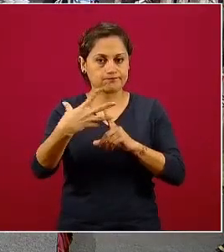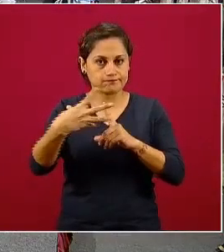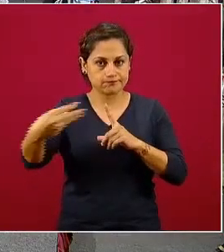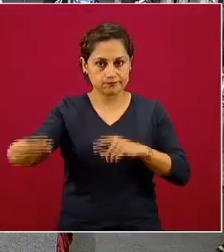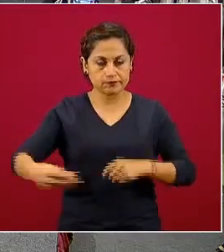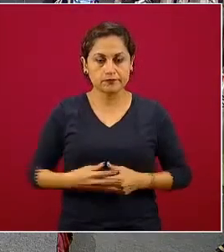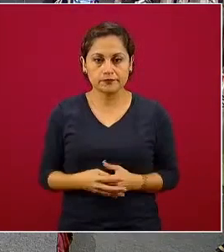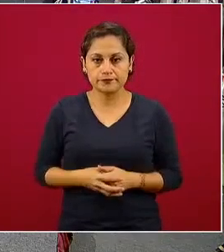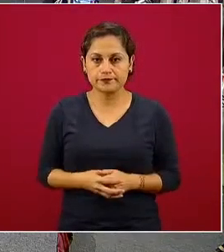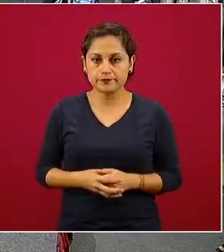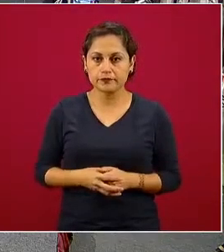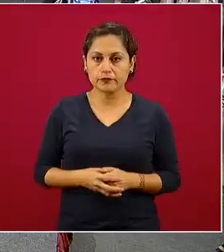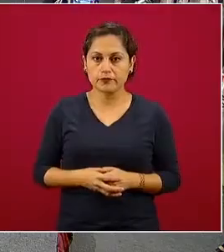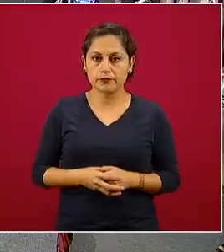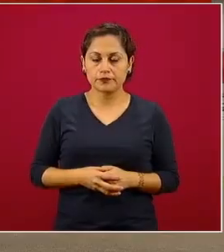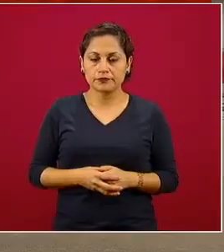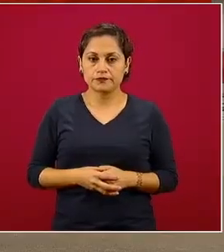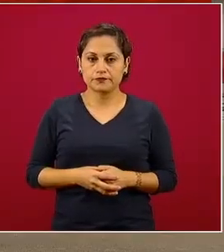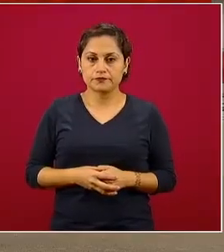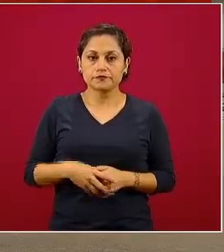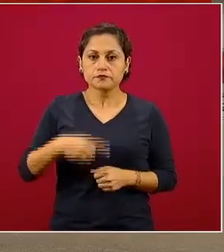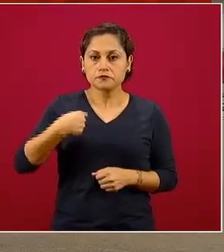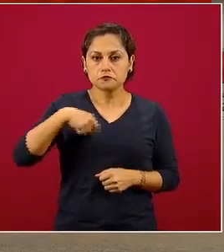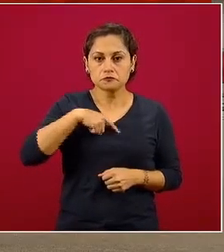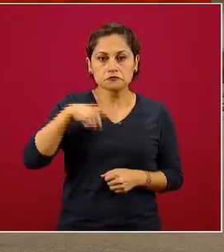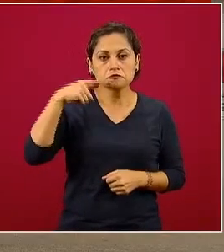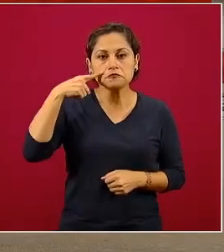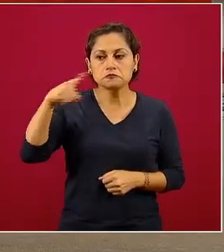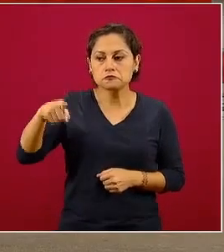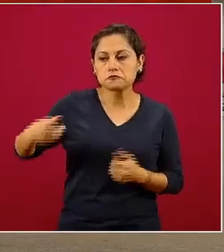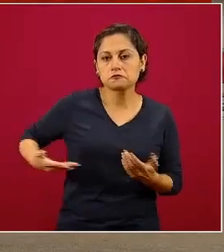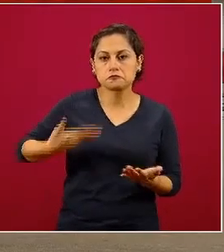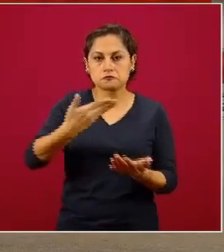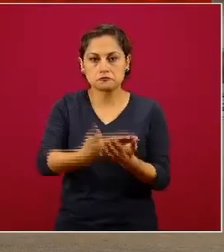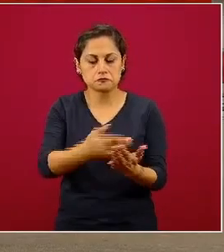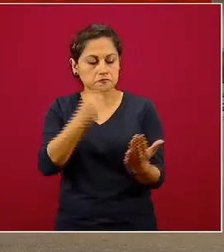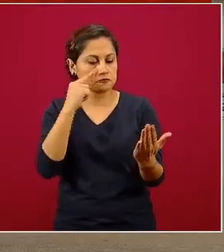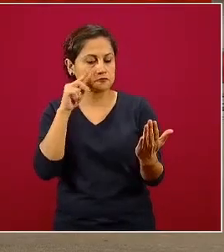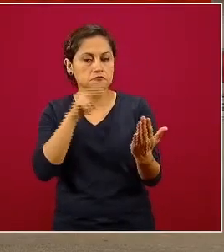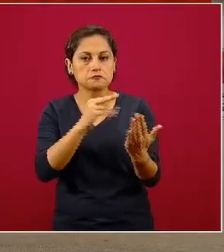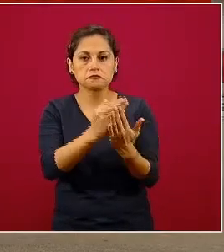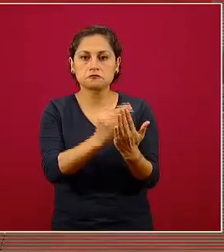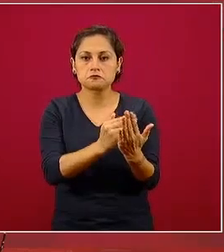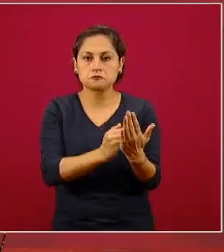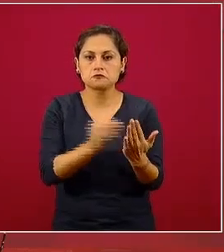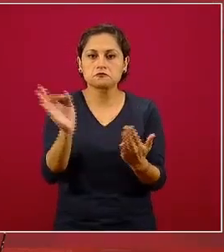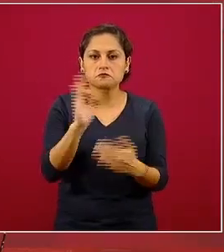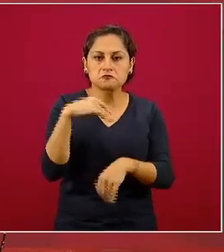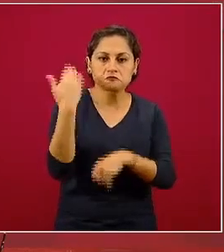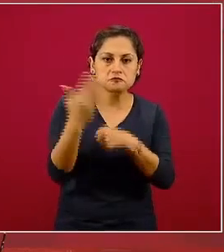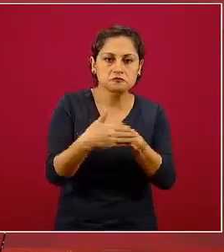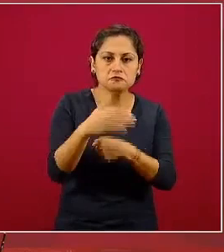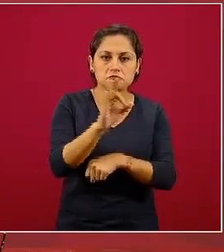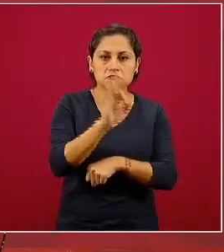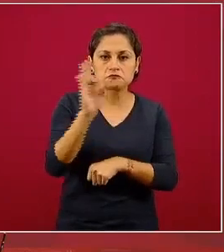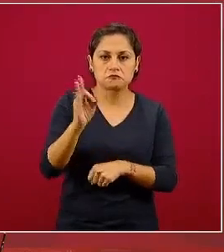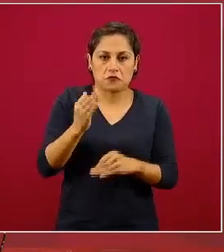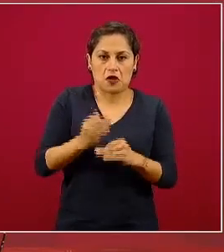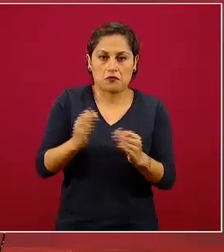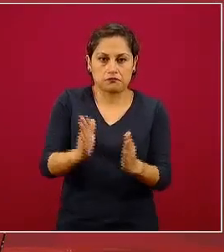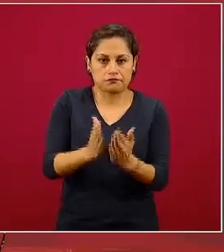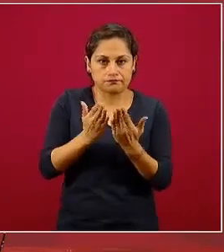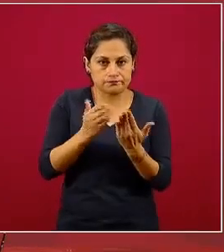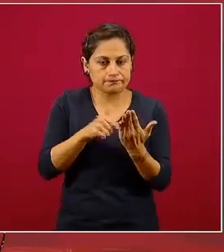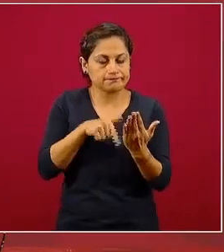Justo vamos a ver qué propusieron de manera específica sobre posibles fechas. No conozco en este momento